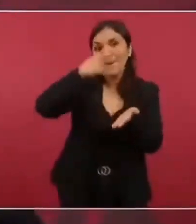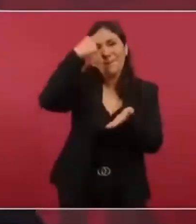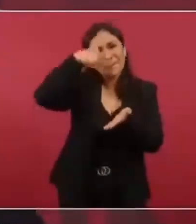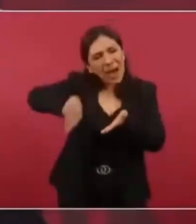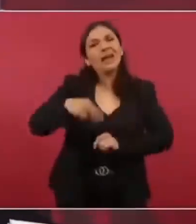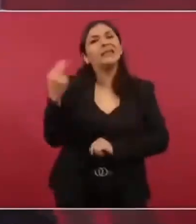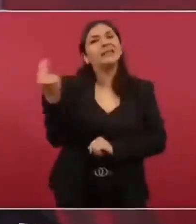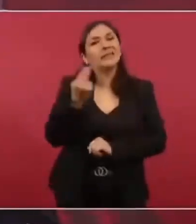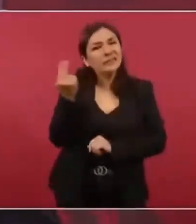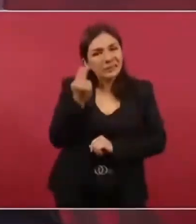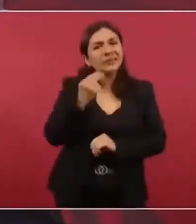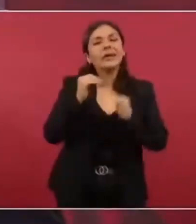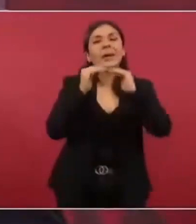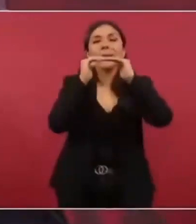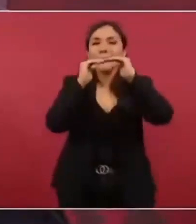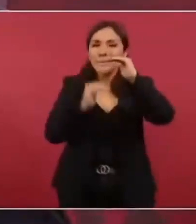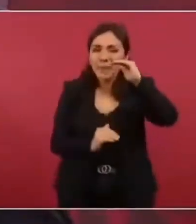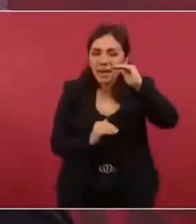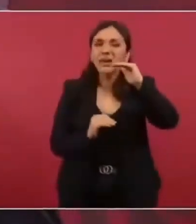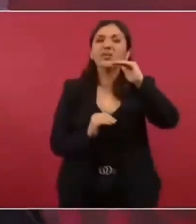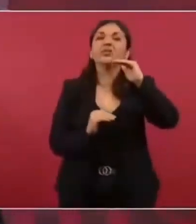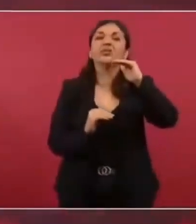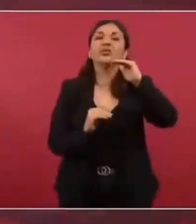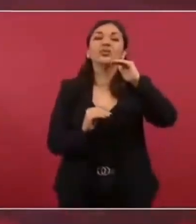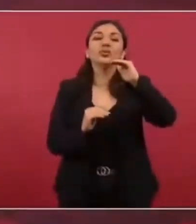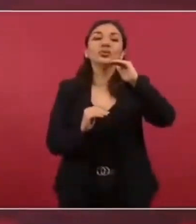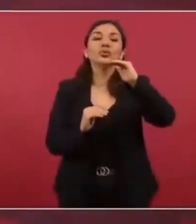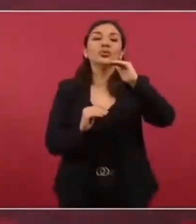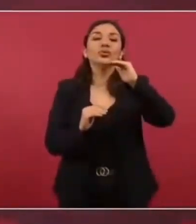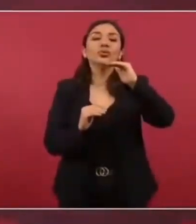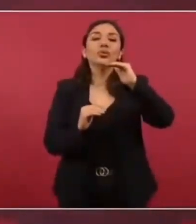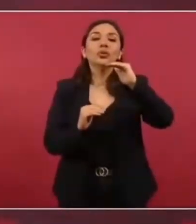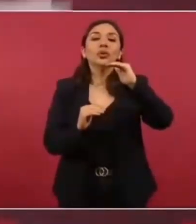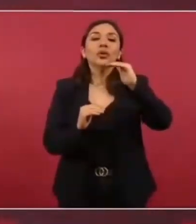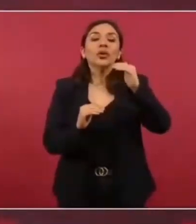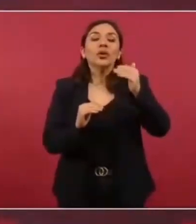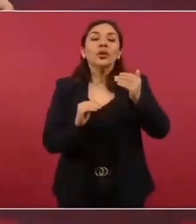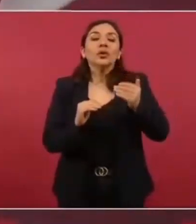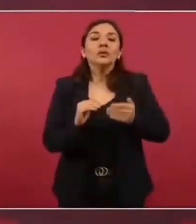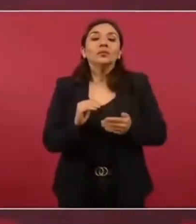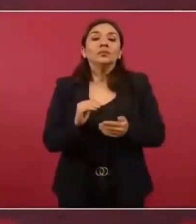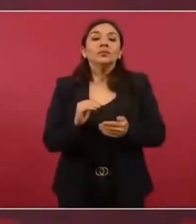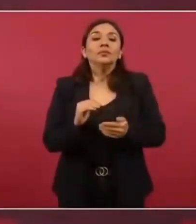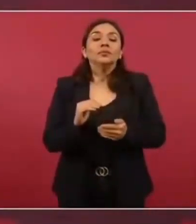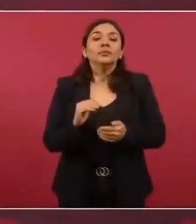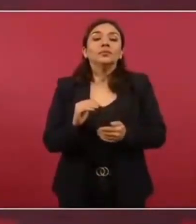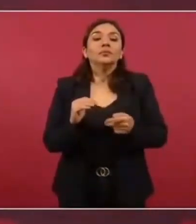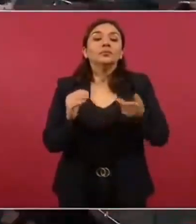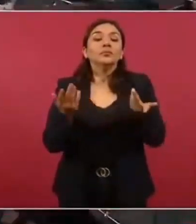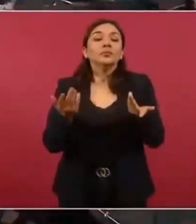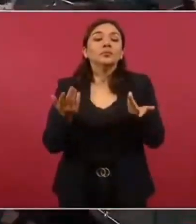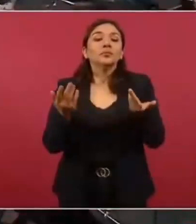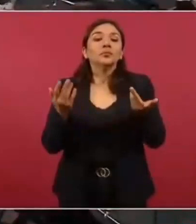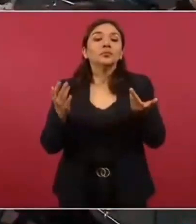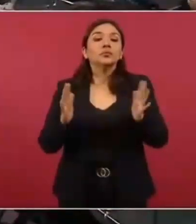la participación